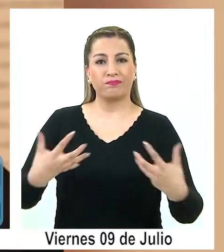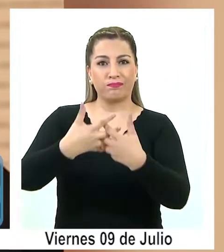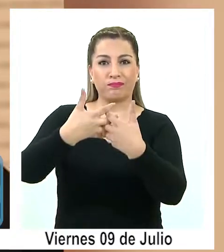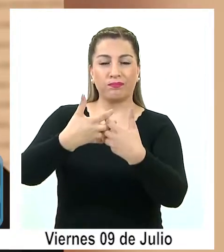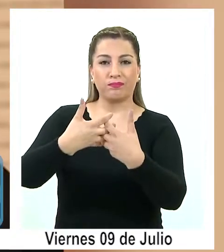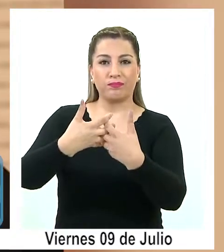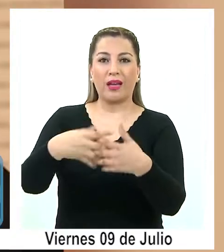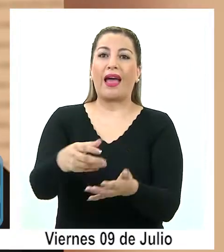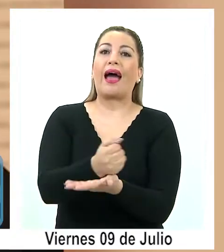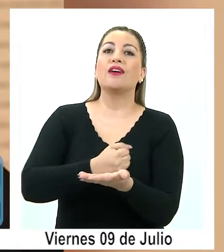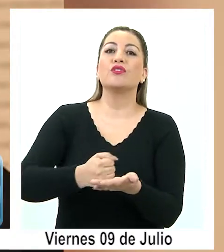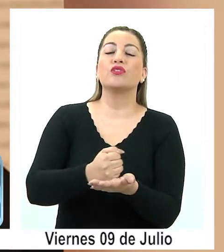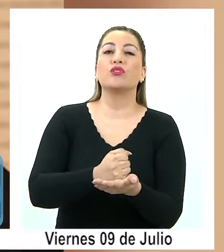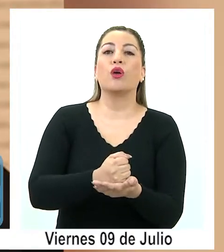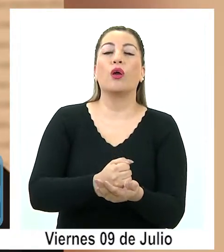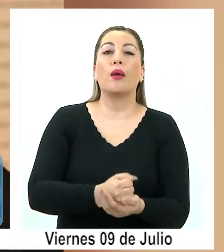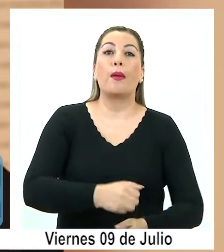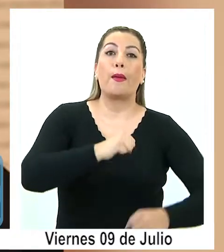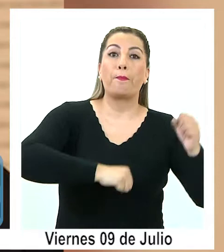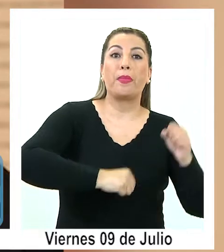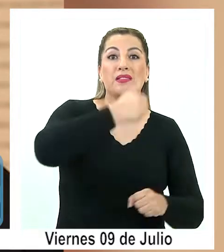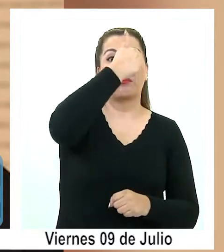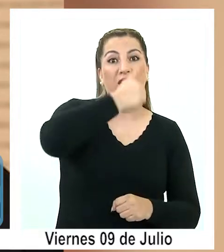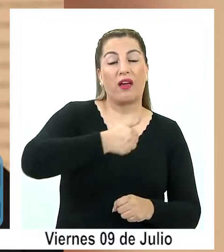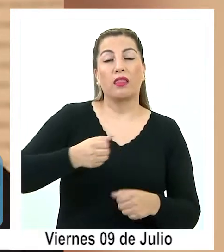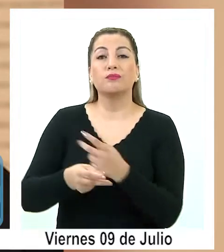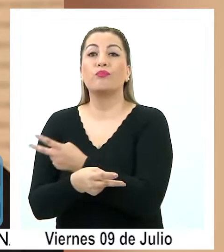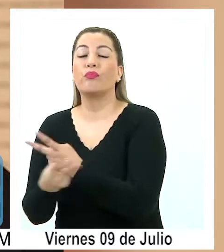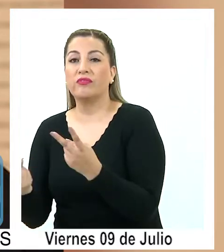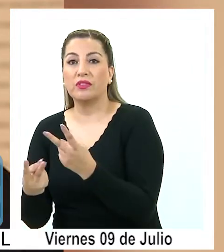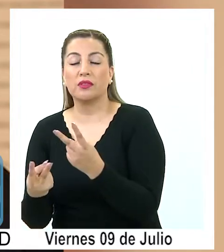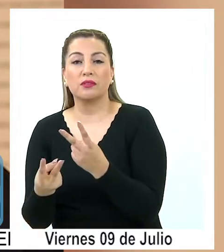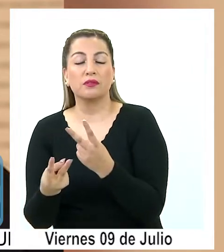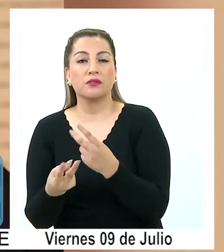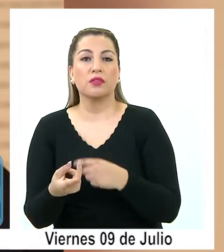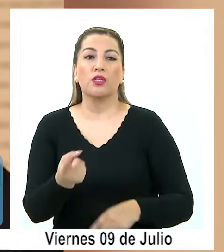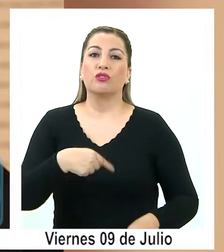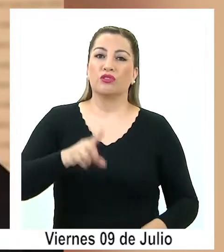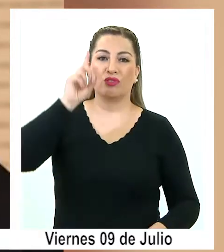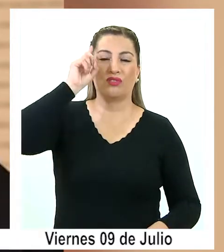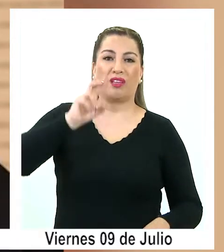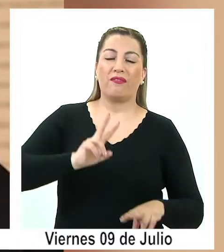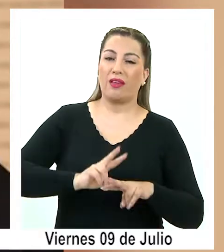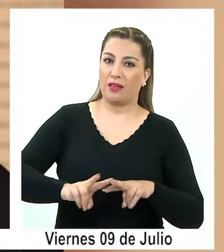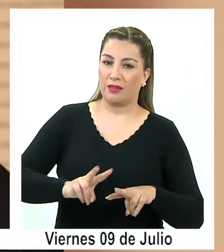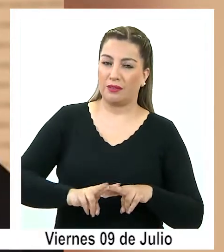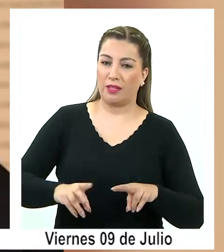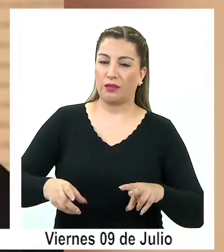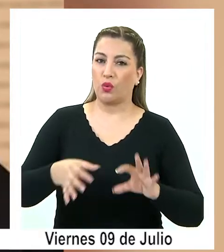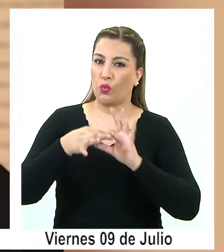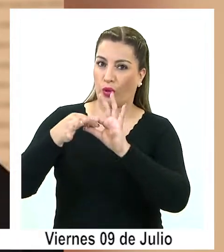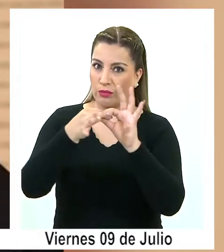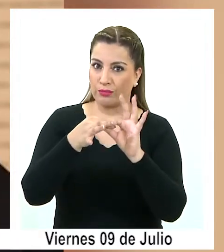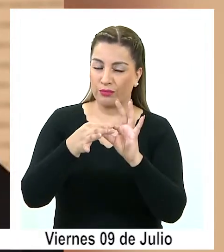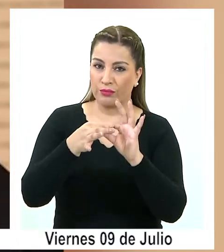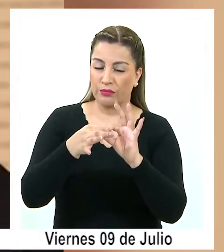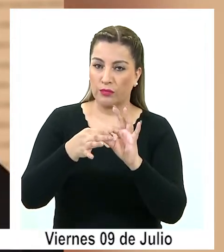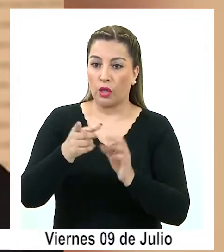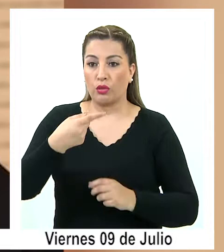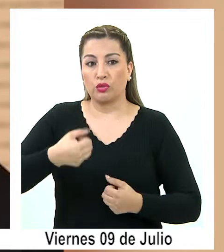con el mundo público-privado. Nosotros sabemos construir, nosotros podemos